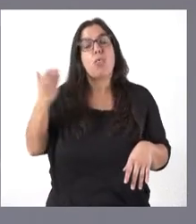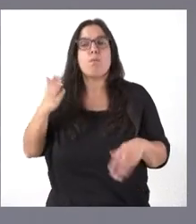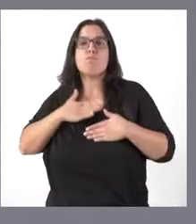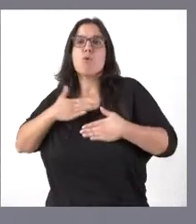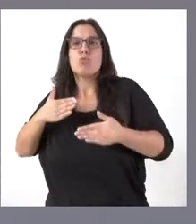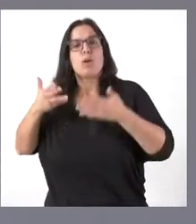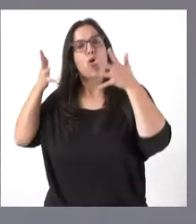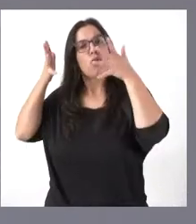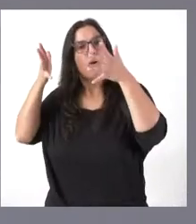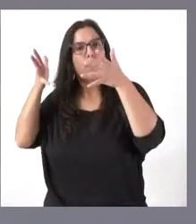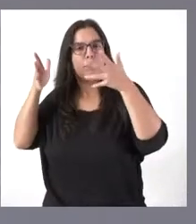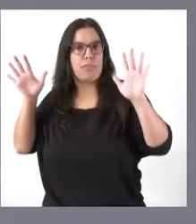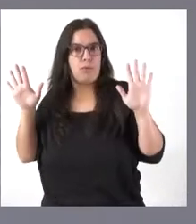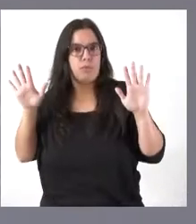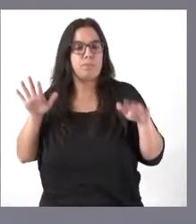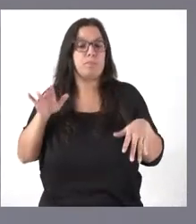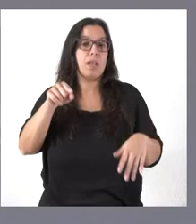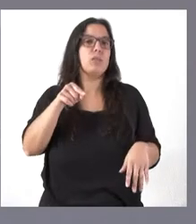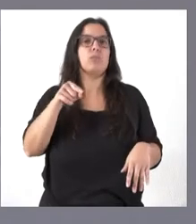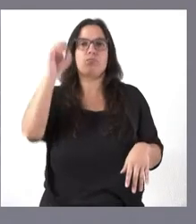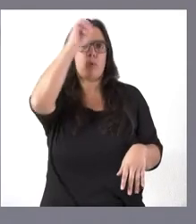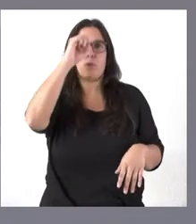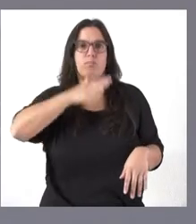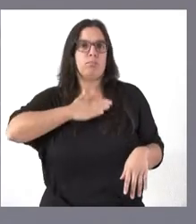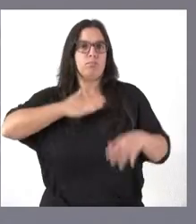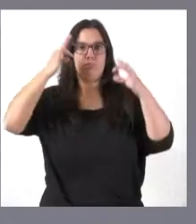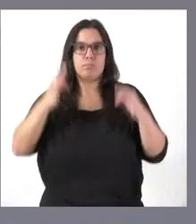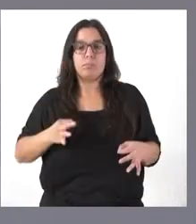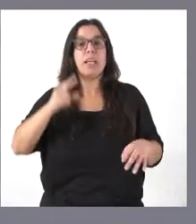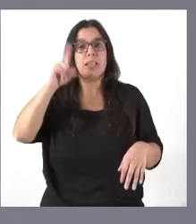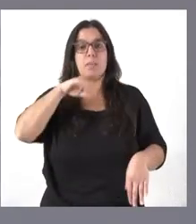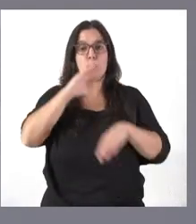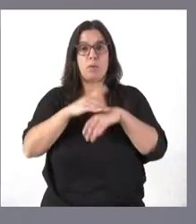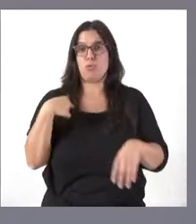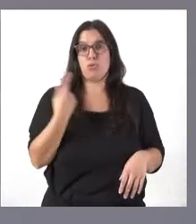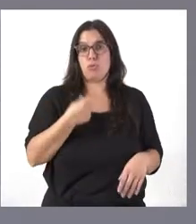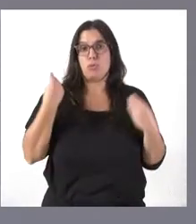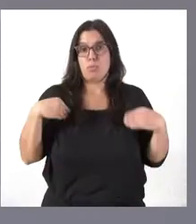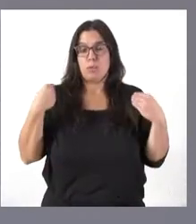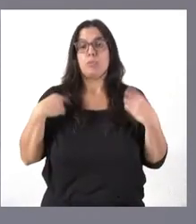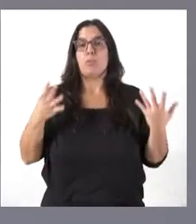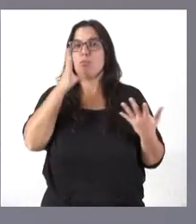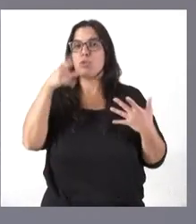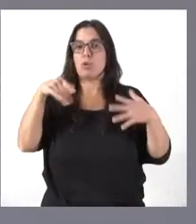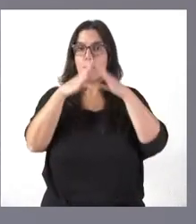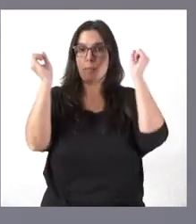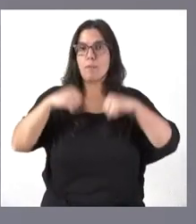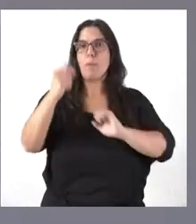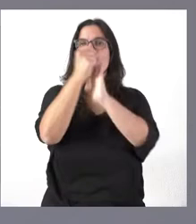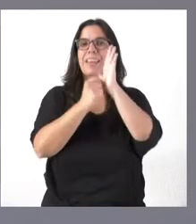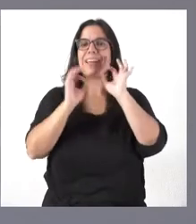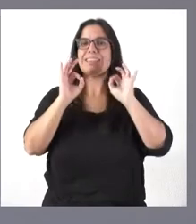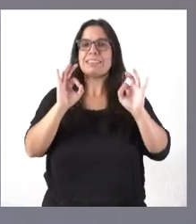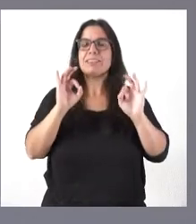actividad privada. Esto es algo que sosteremos y que aplicamos también para nosotros mismos y, por tanto, lo que aprobamos hoy es un conjunto de medidas